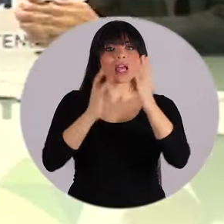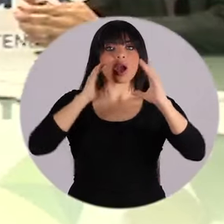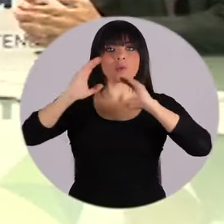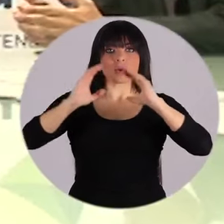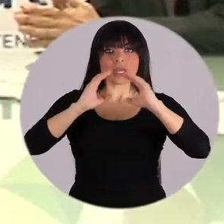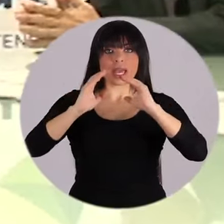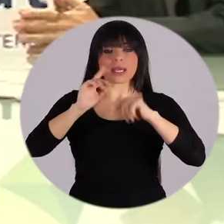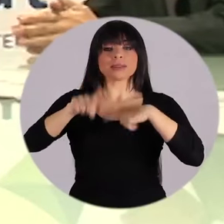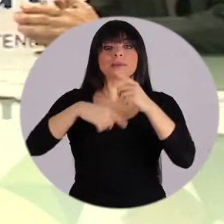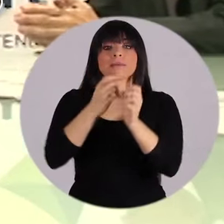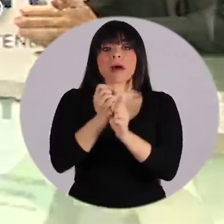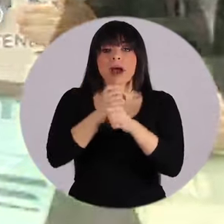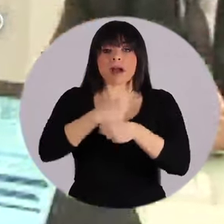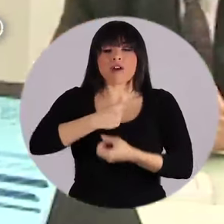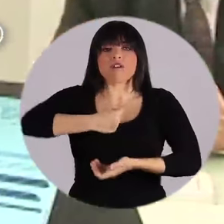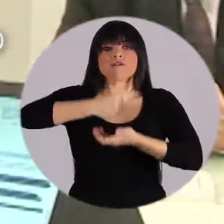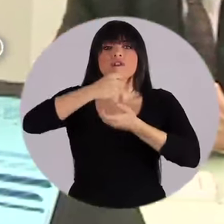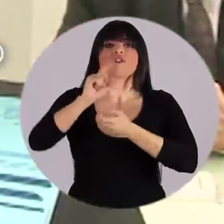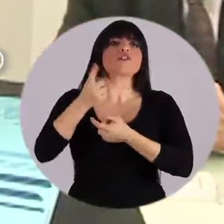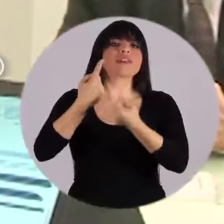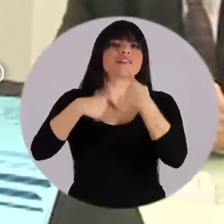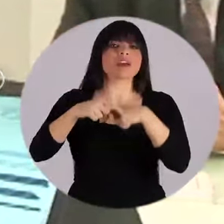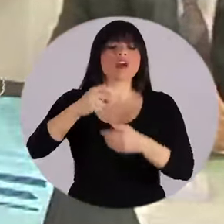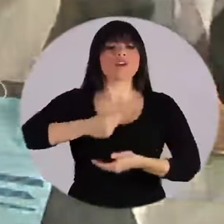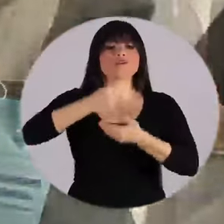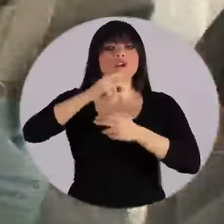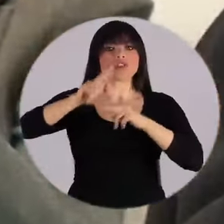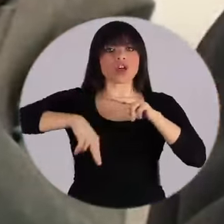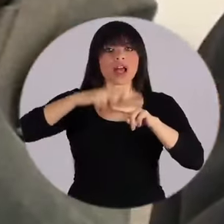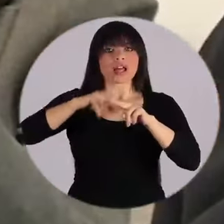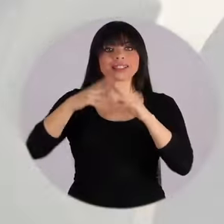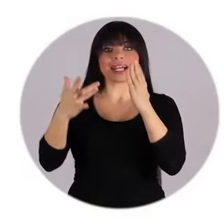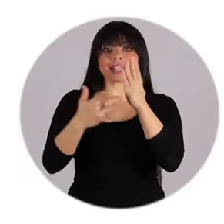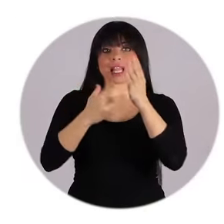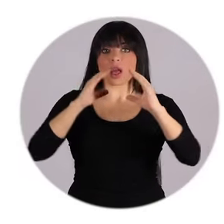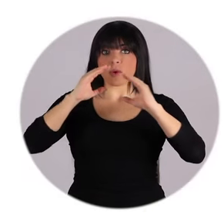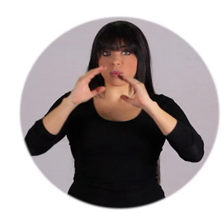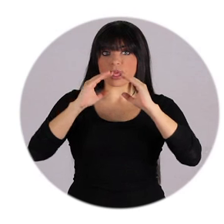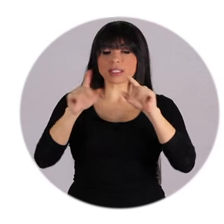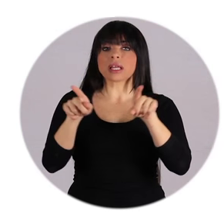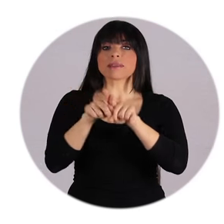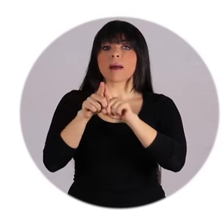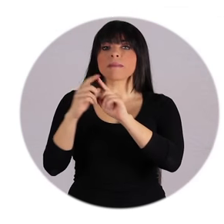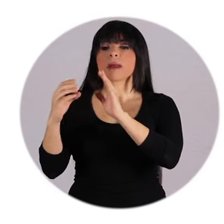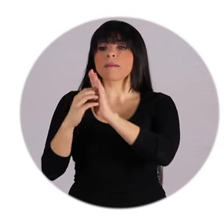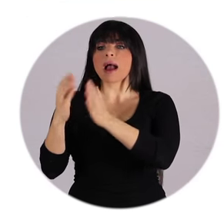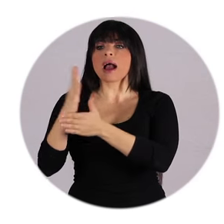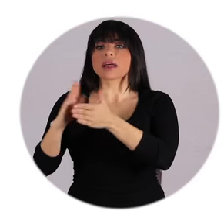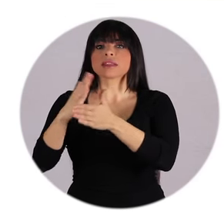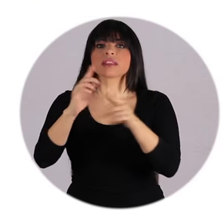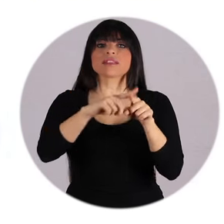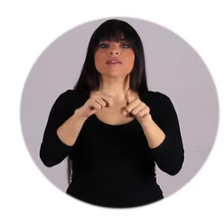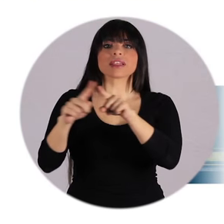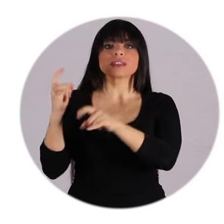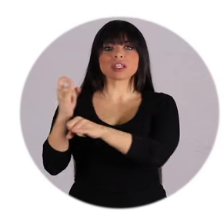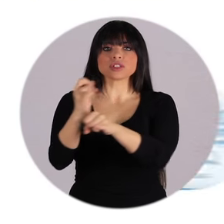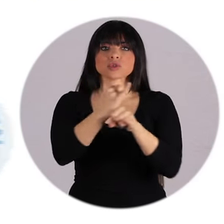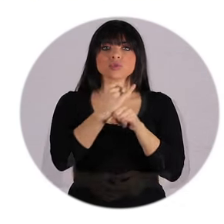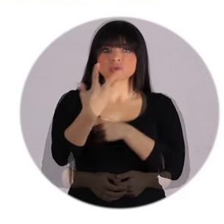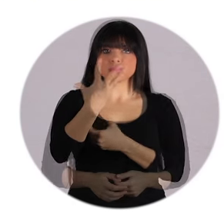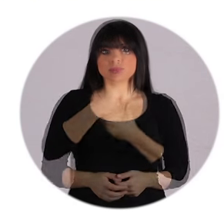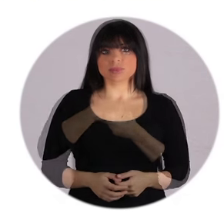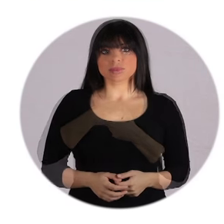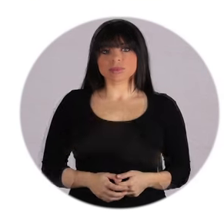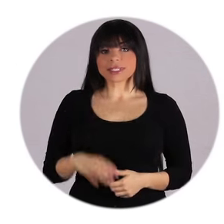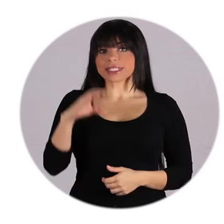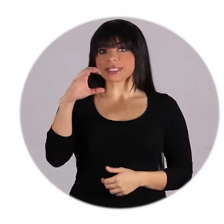y serán ejecutados con recursos del Fondo Nacional de las Telecomunicaciones y las contrapartidas de las instituciones involucradas.